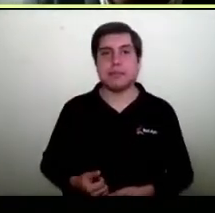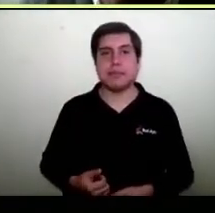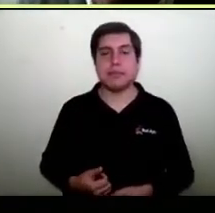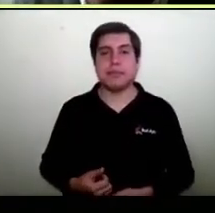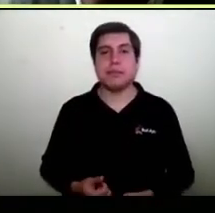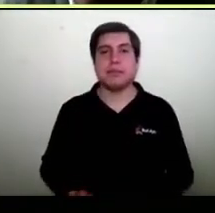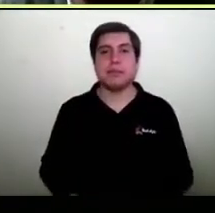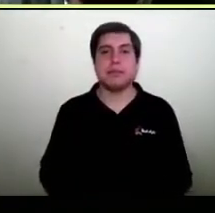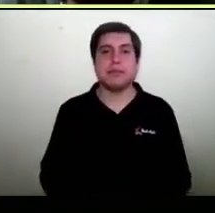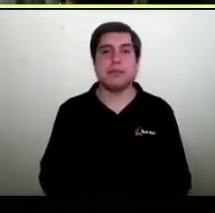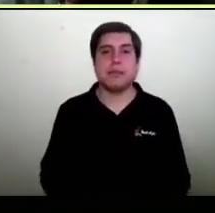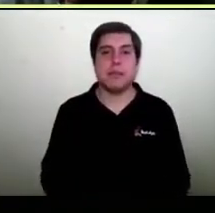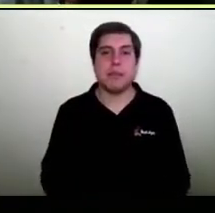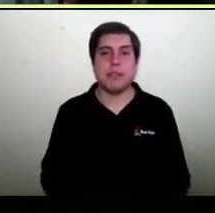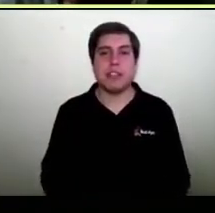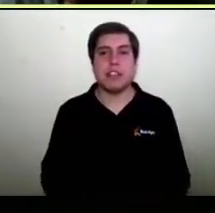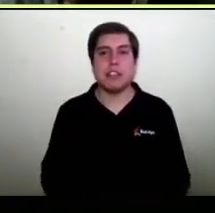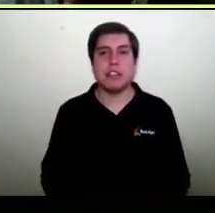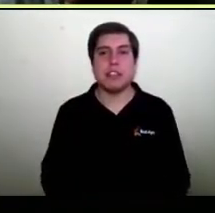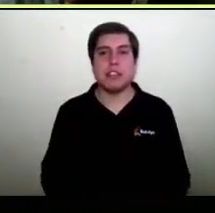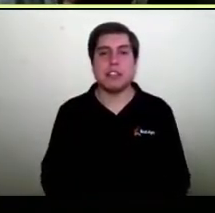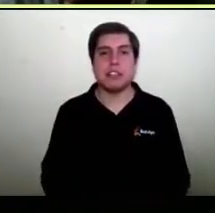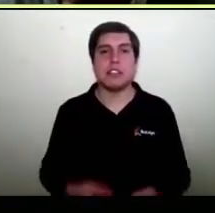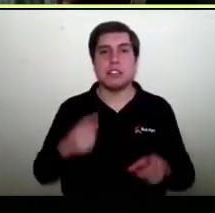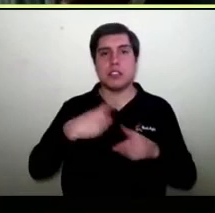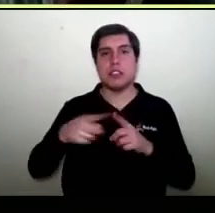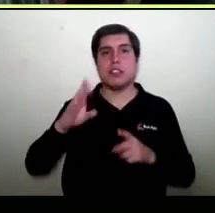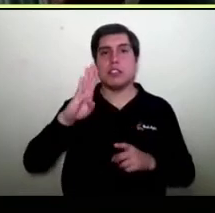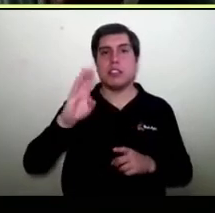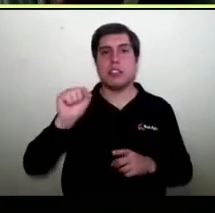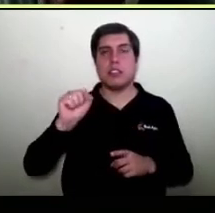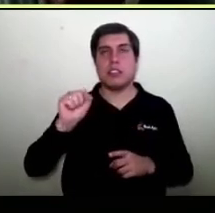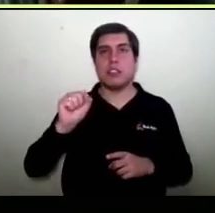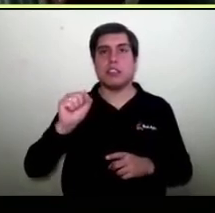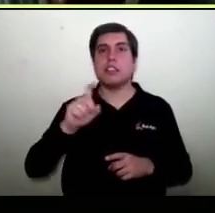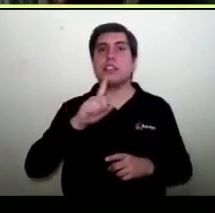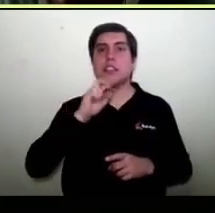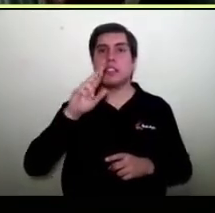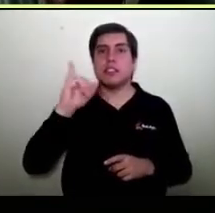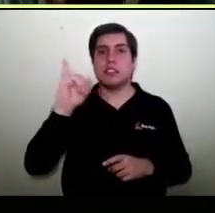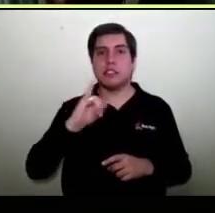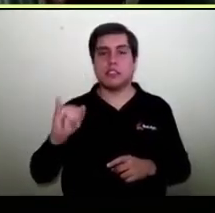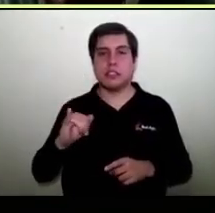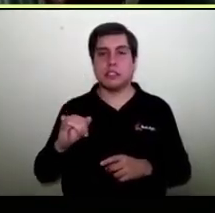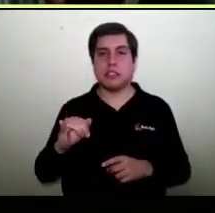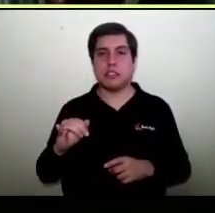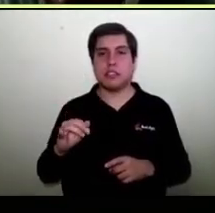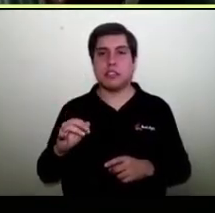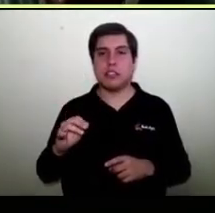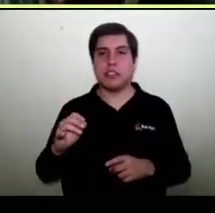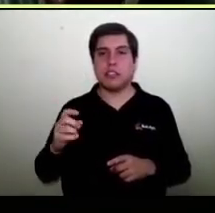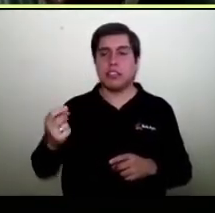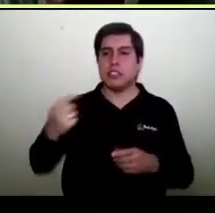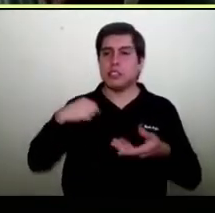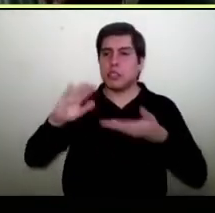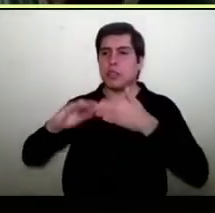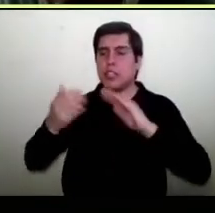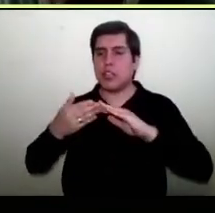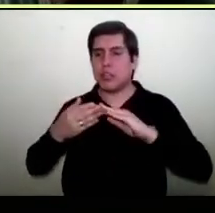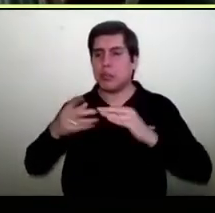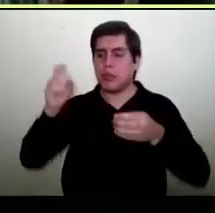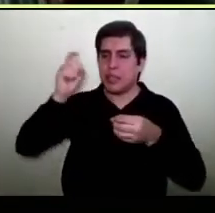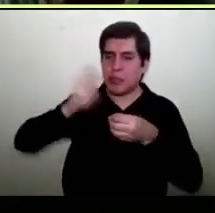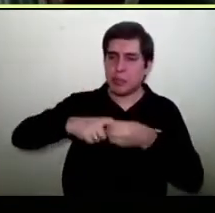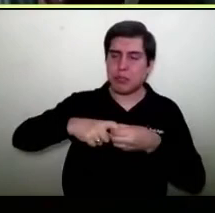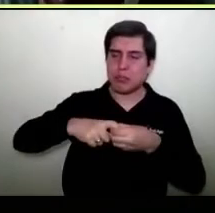dentro de un botón de pago Beatriz Castillo si no estamos en alguna comunidad no vamos a crecer si no estamos